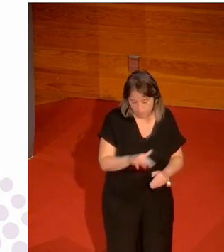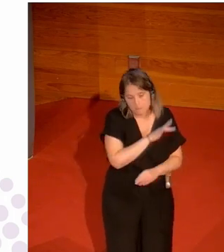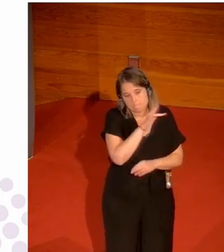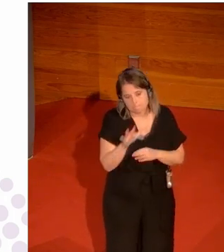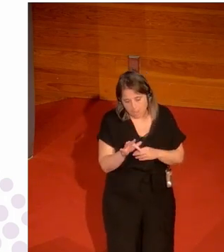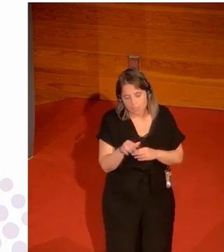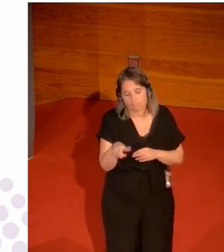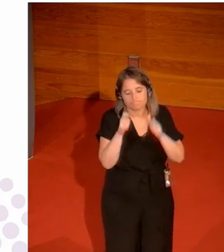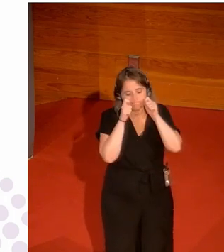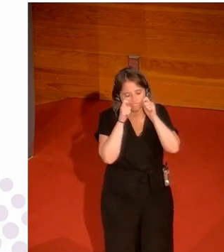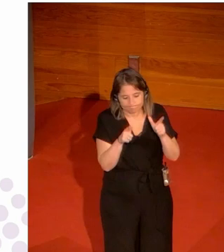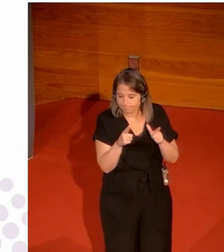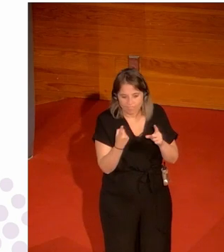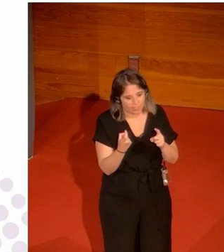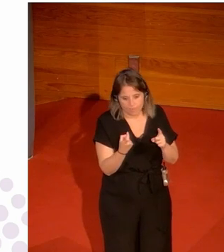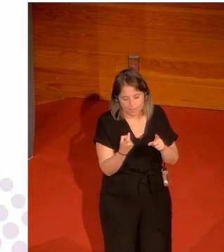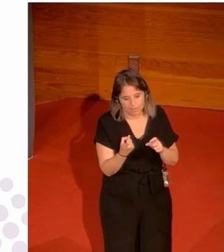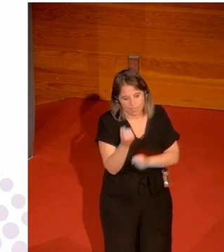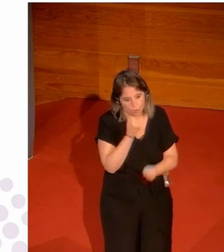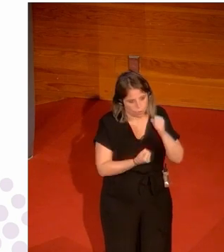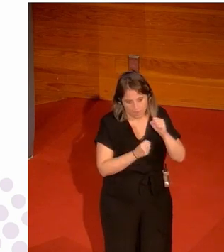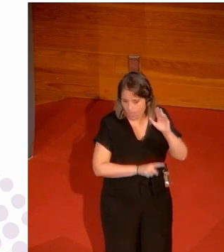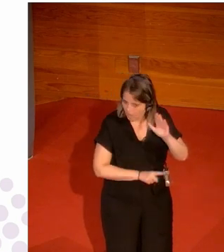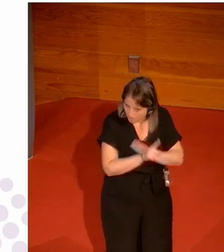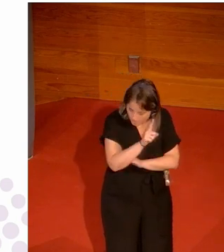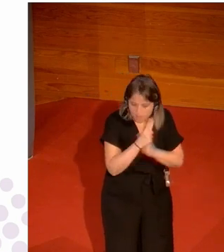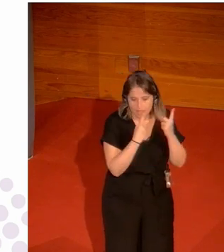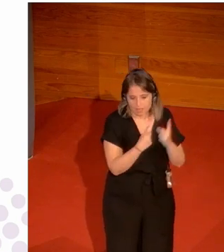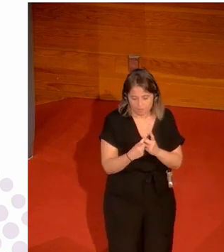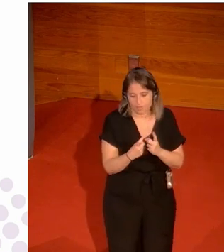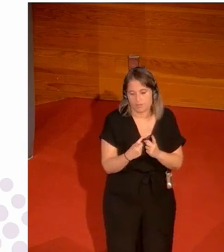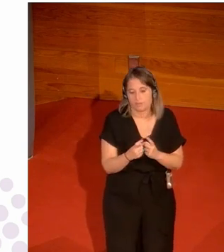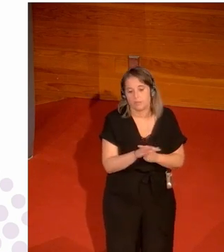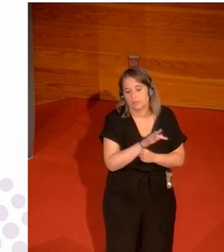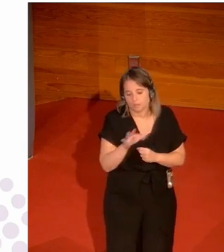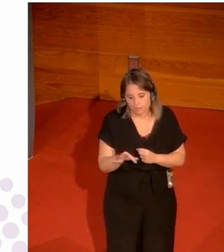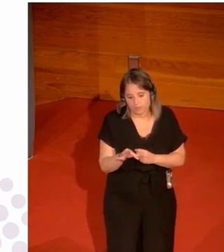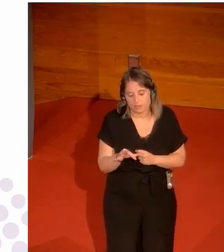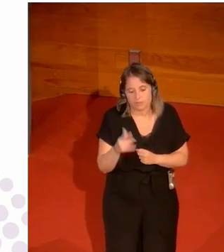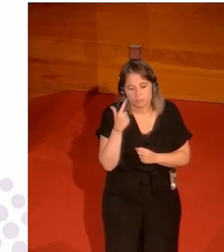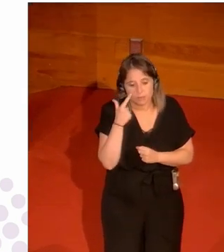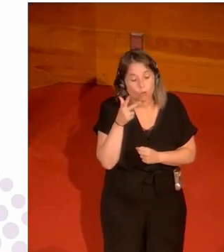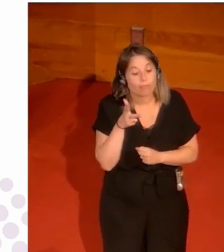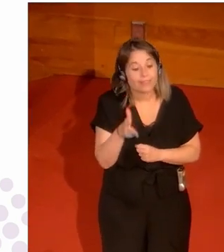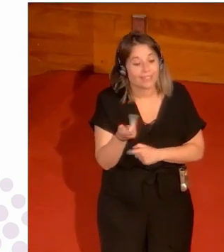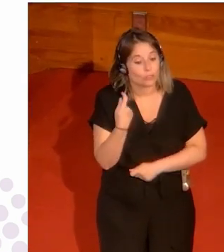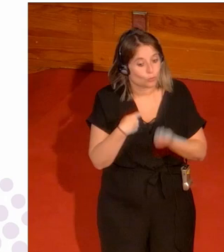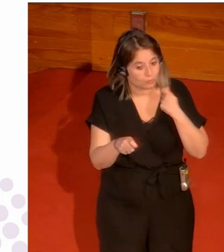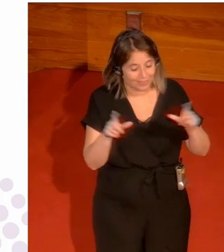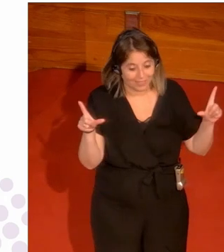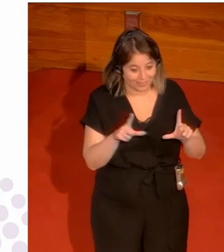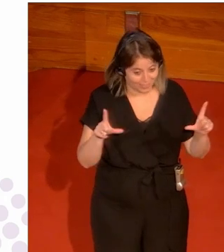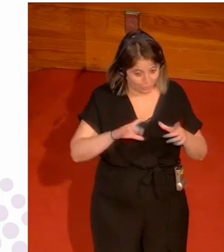dio cuenta de que había que levantarlo financieramente y la gallina de los huevos de oro es la venta de los derechos de televisión de los